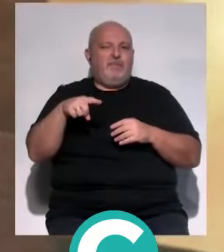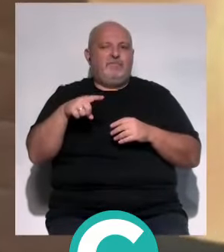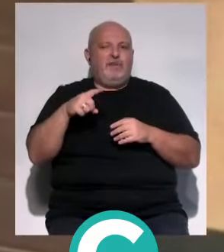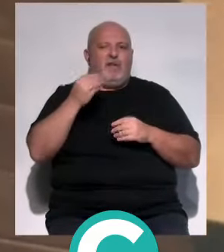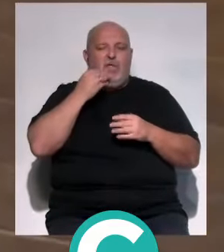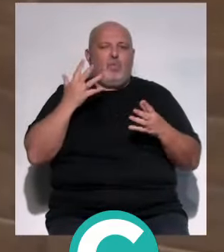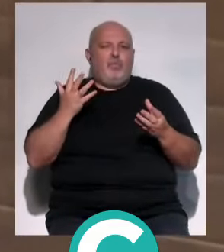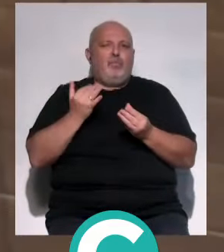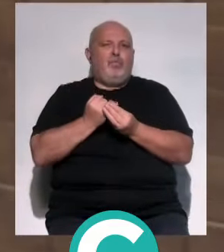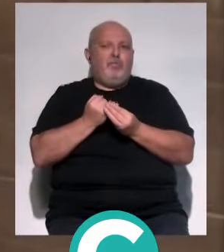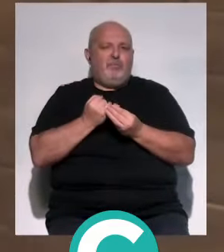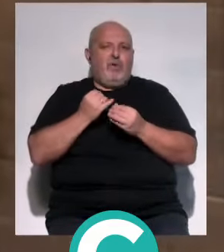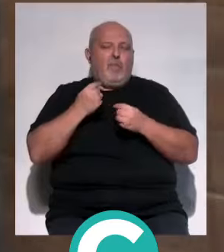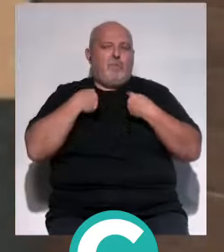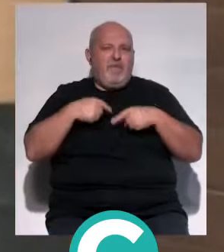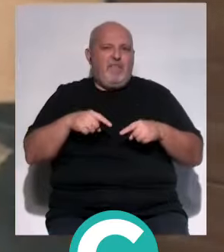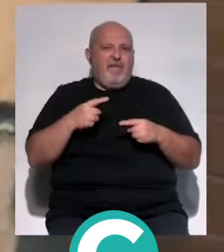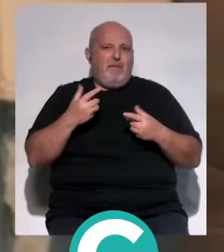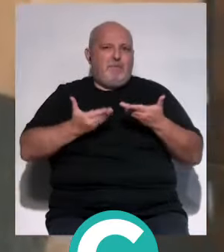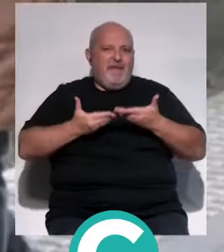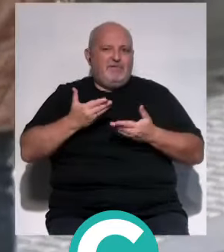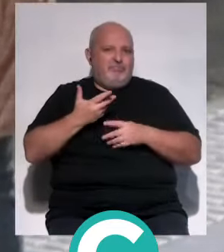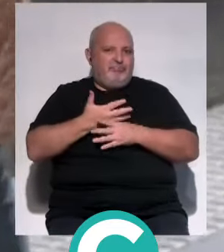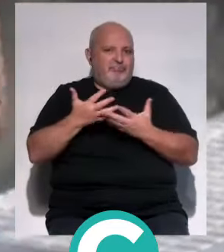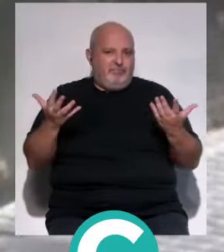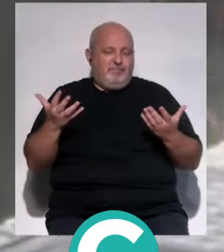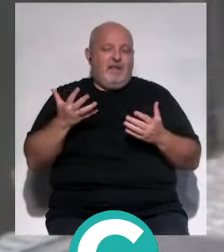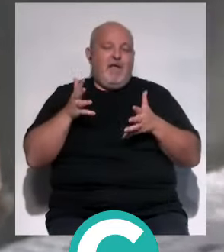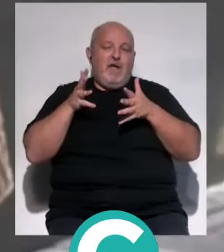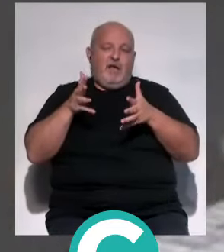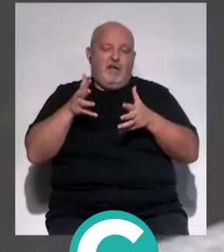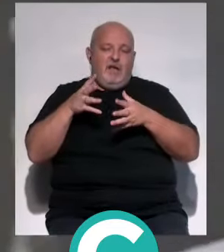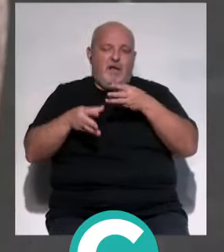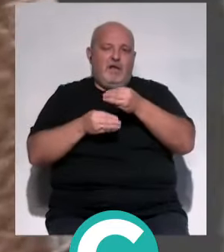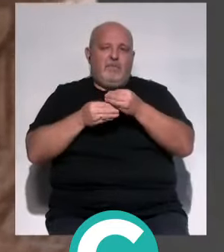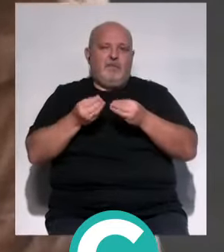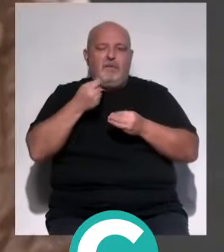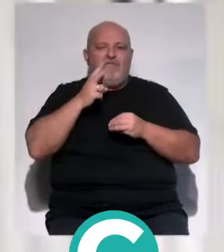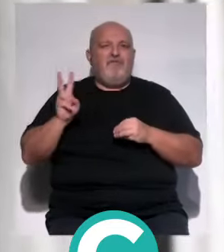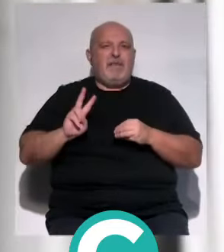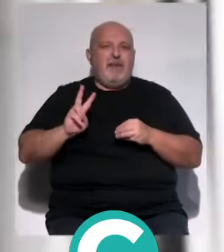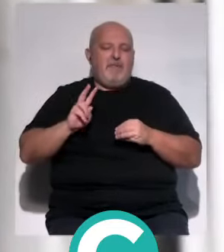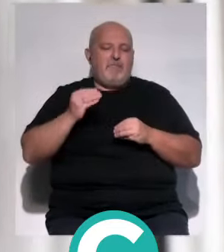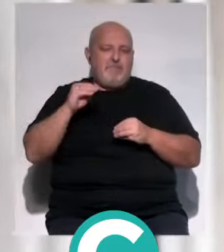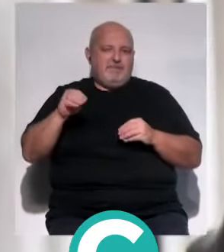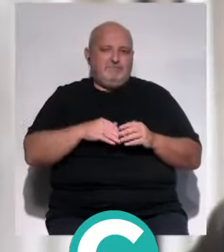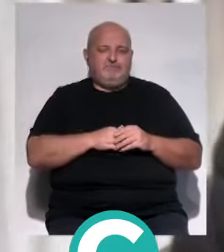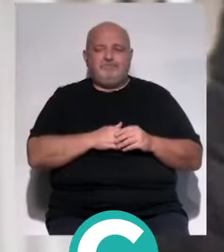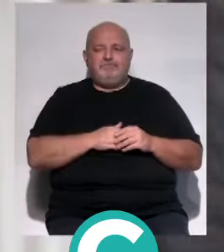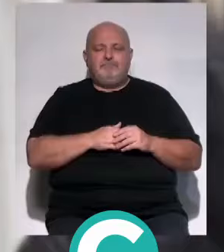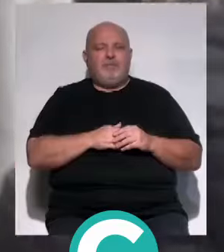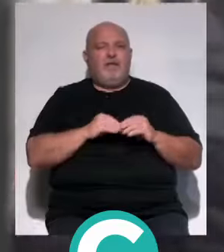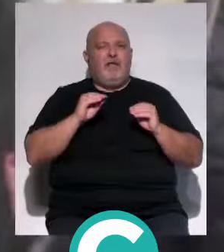desnutrición en tu cuerpo. Y en algunos casos, pues, por supuesto que es recomendable que se suplemente nutricionalmente. Has